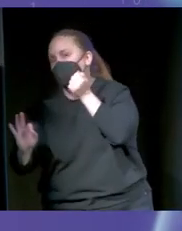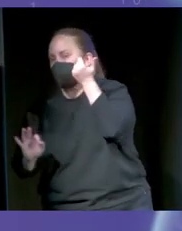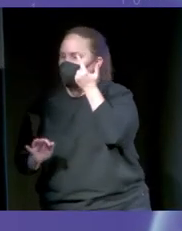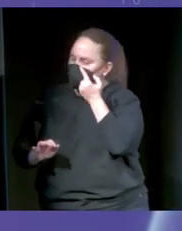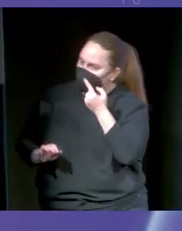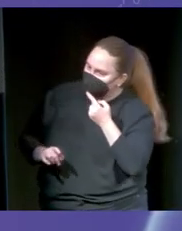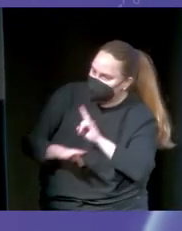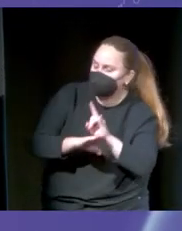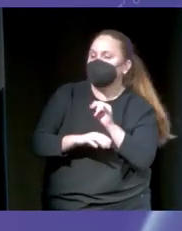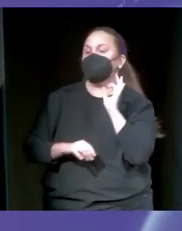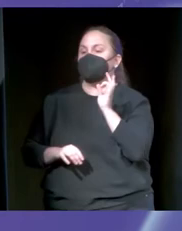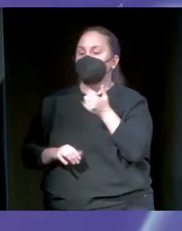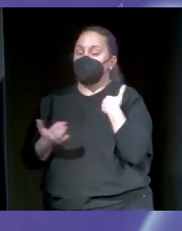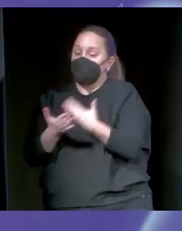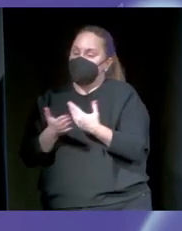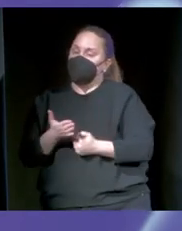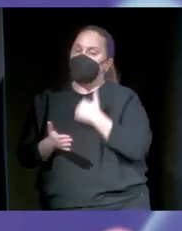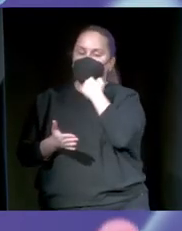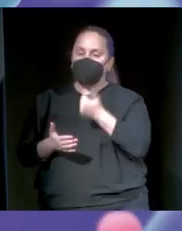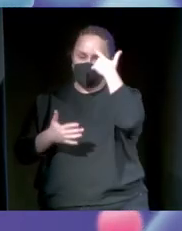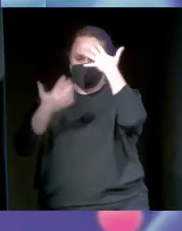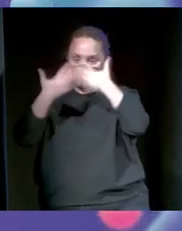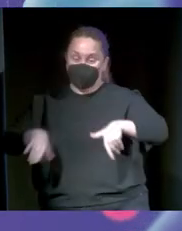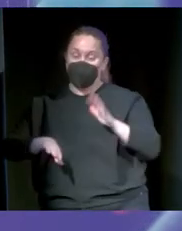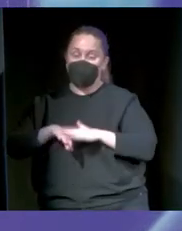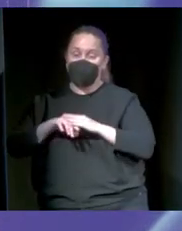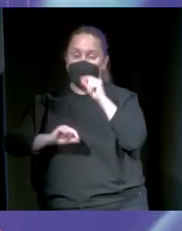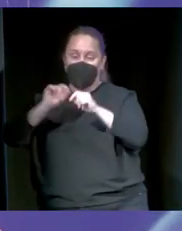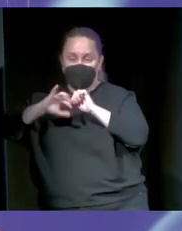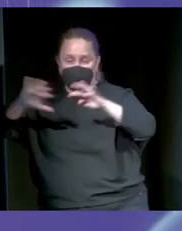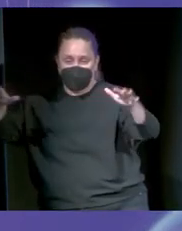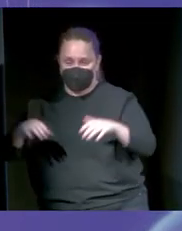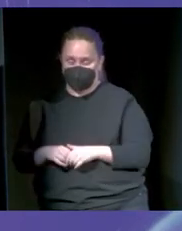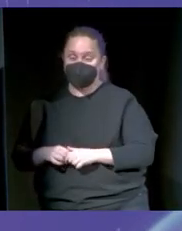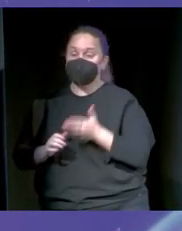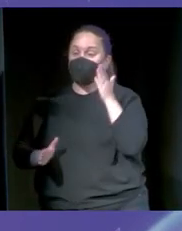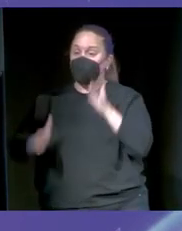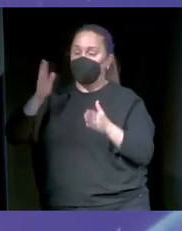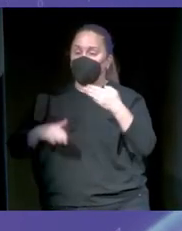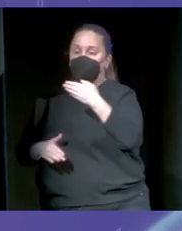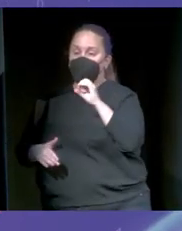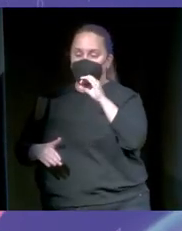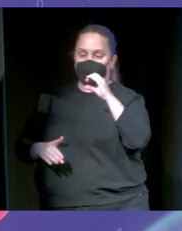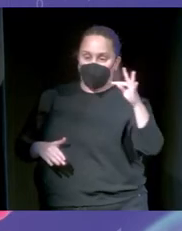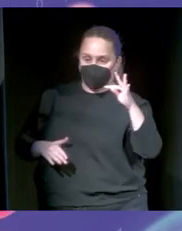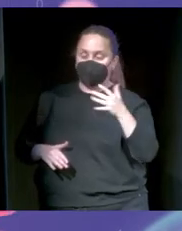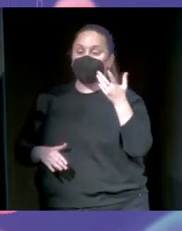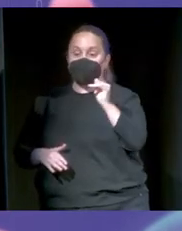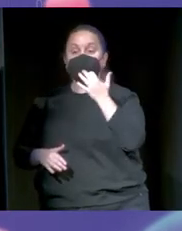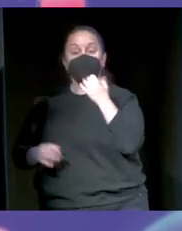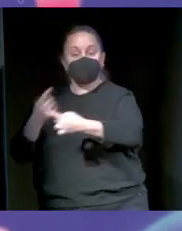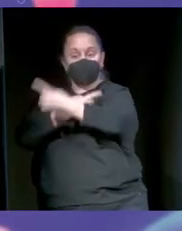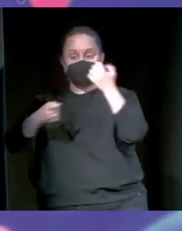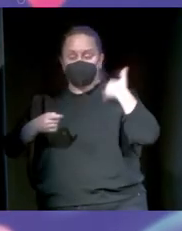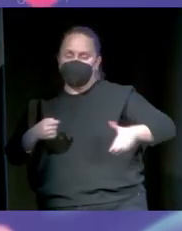parte. Sí que hemos automatizado algo de la verificación por culpa de la pandemia. ¿Vale? Tenemos un bot que lo que hace es, cuando nos preguntáis algo que